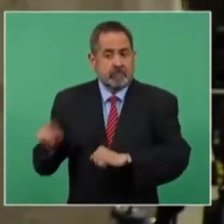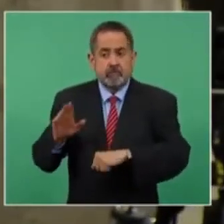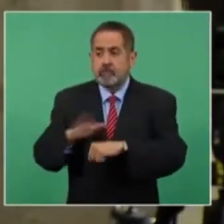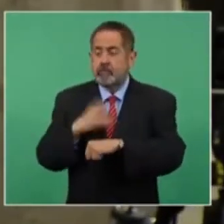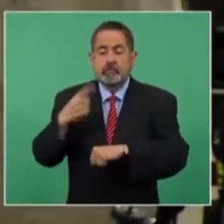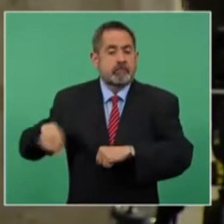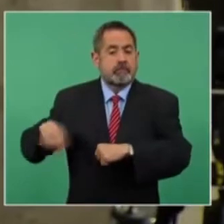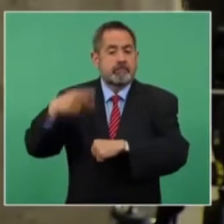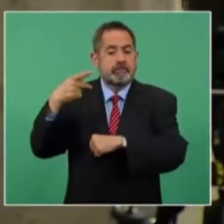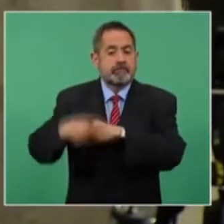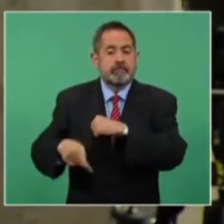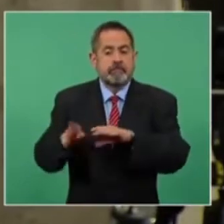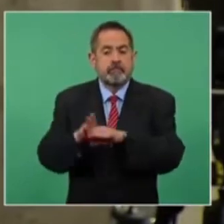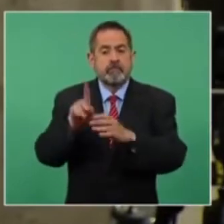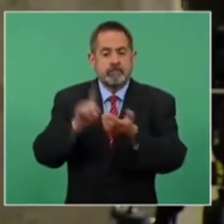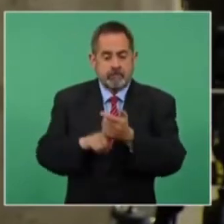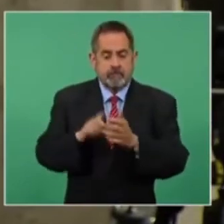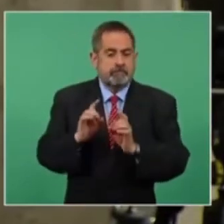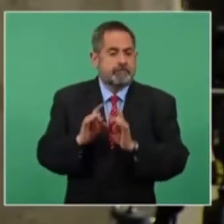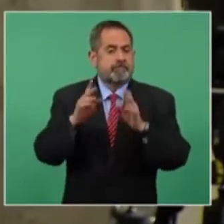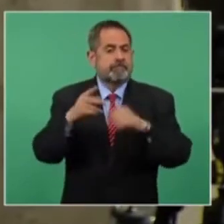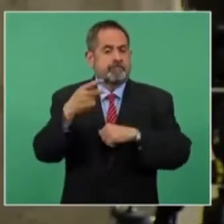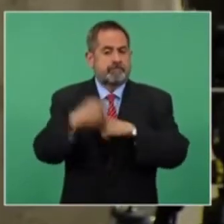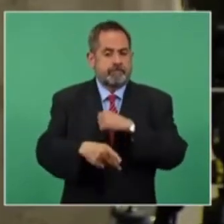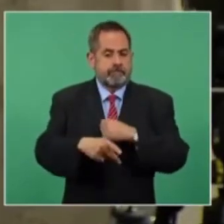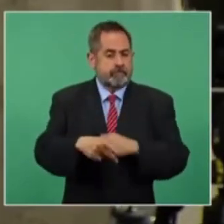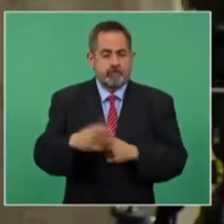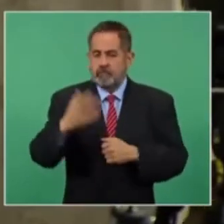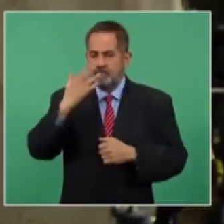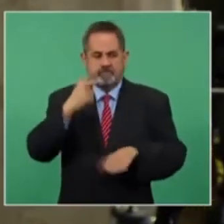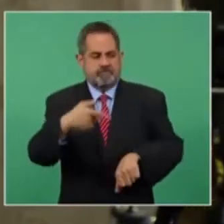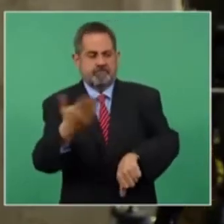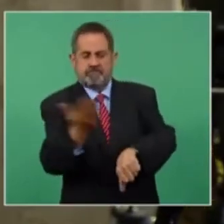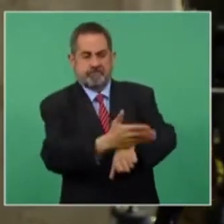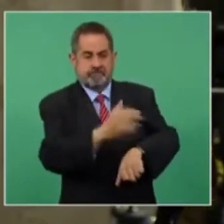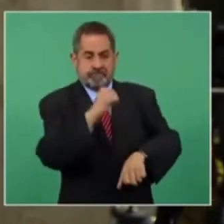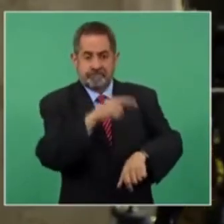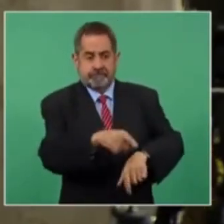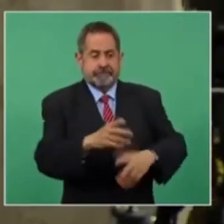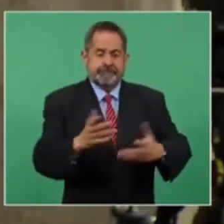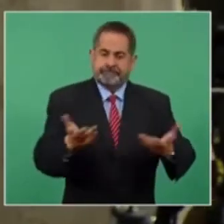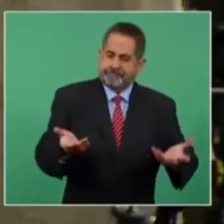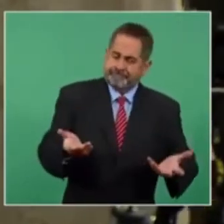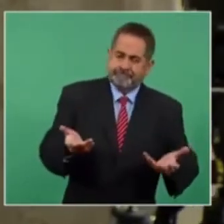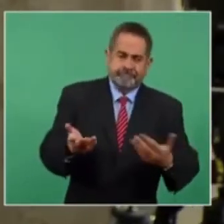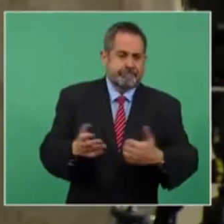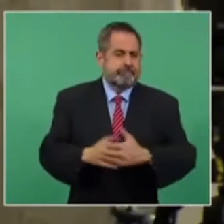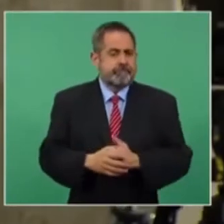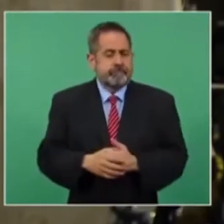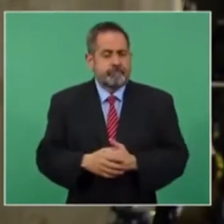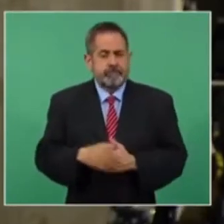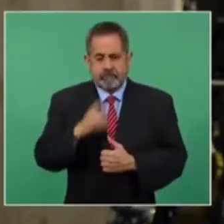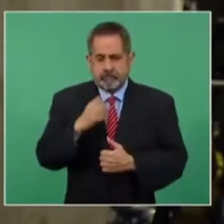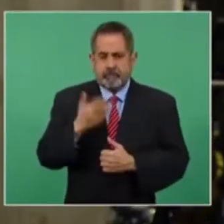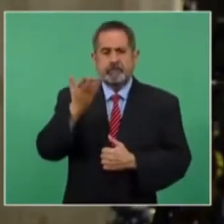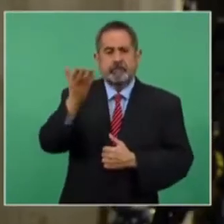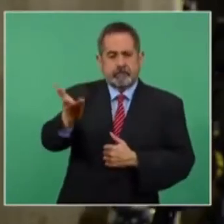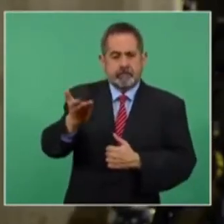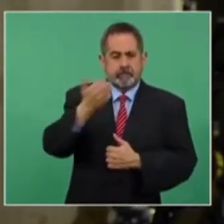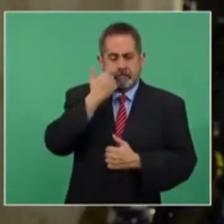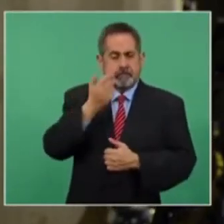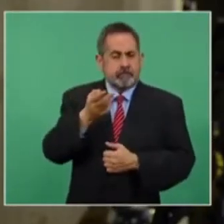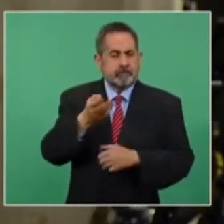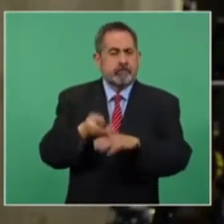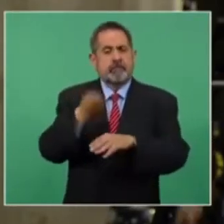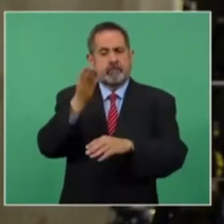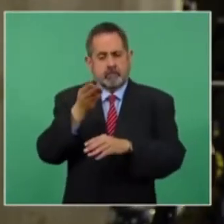se enfrenta ante una situación terrible de impunidad, motivo por el cual quisiera pedirle de